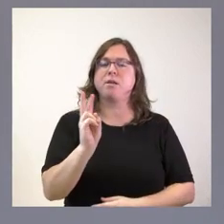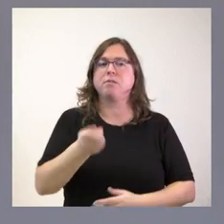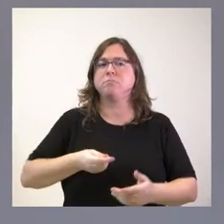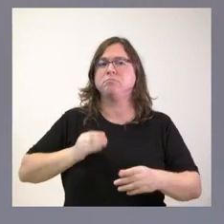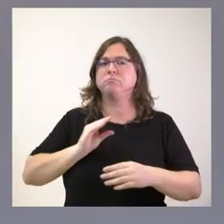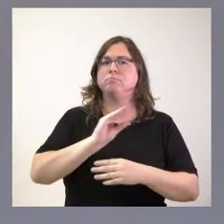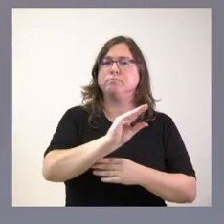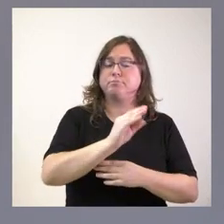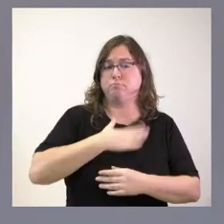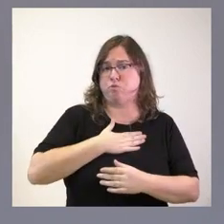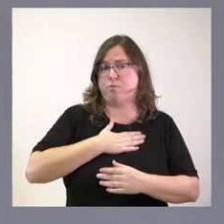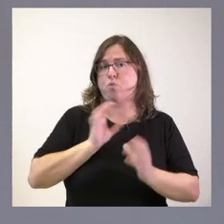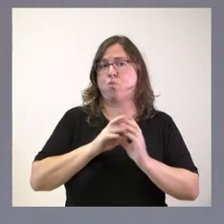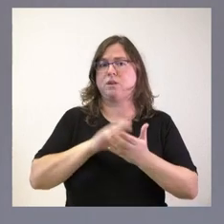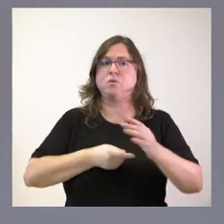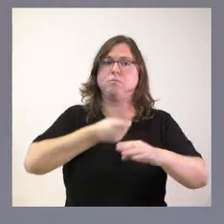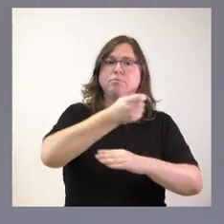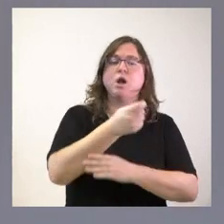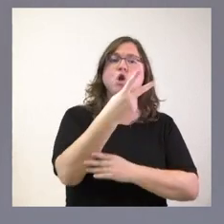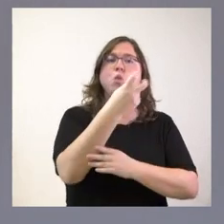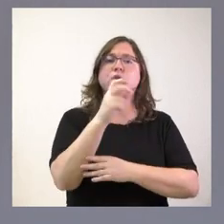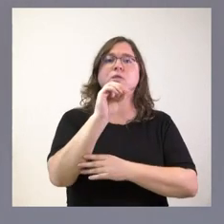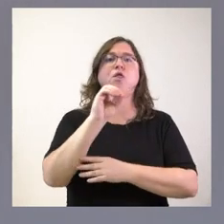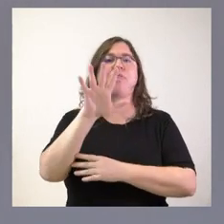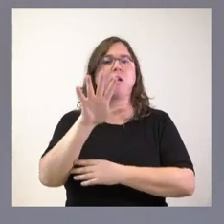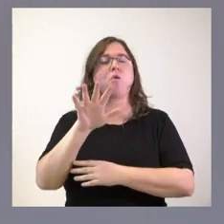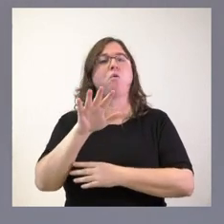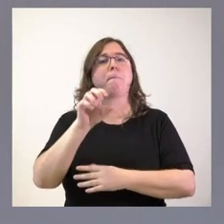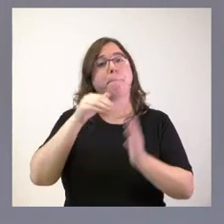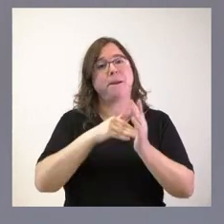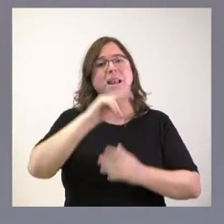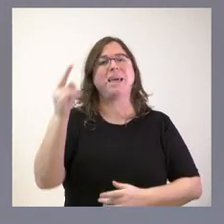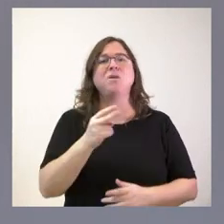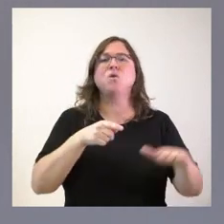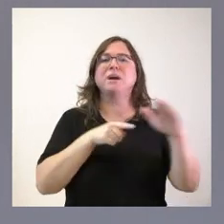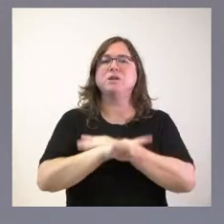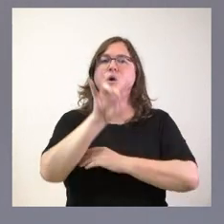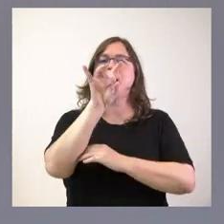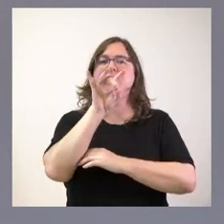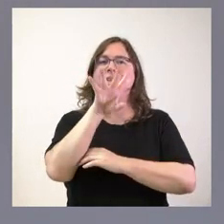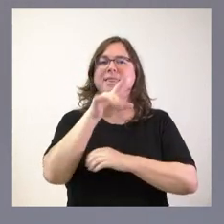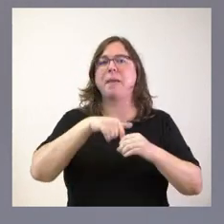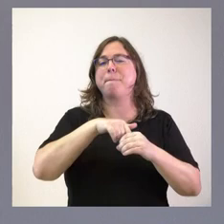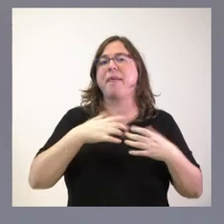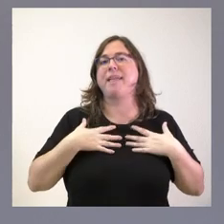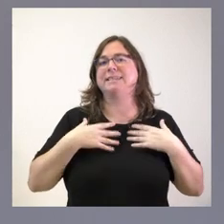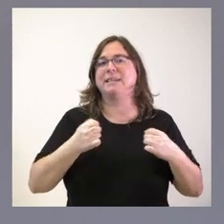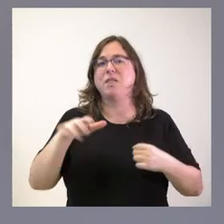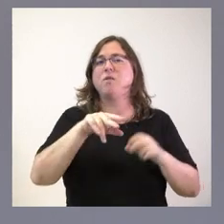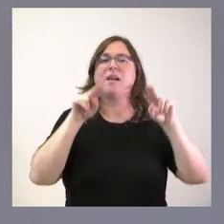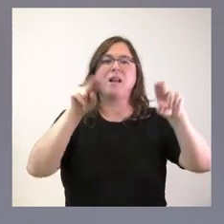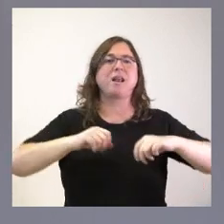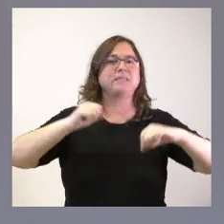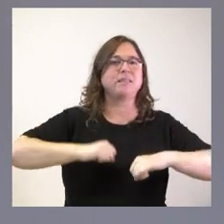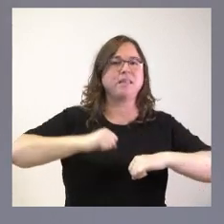de la Junta de Castilla y León 205.000 euros para la gestión de 15 plazas sanitarias en la Residencia